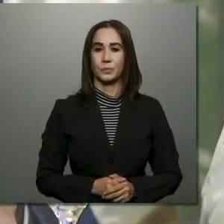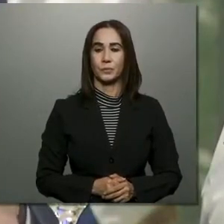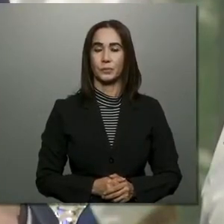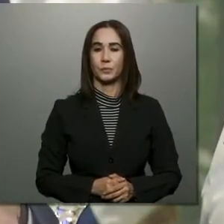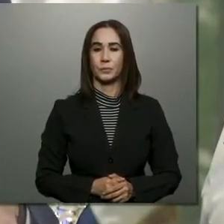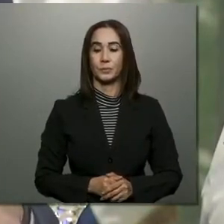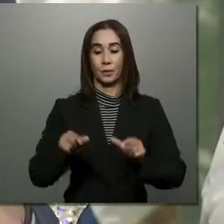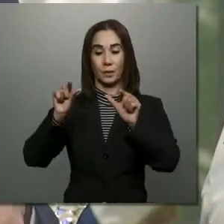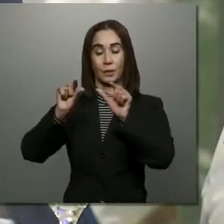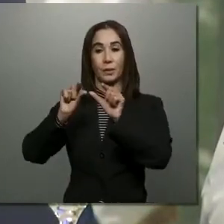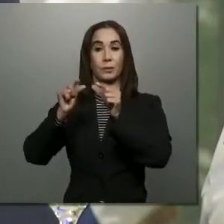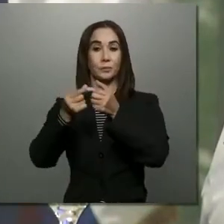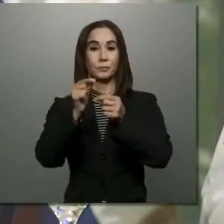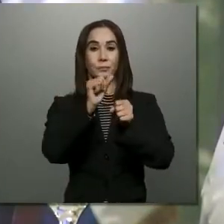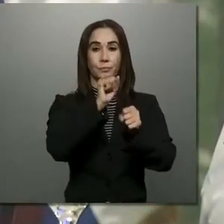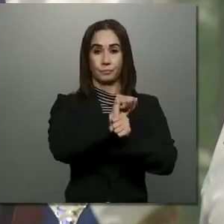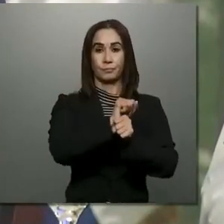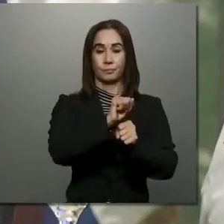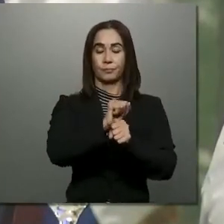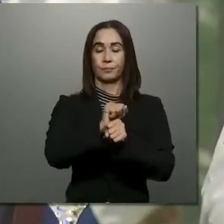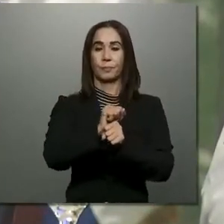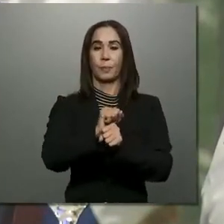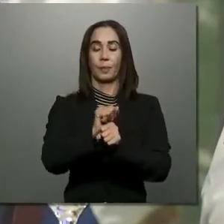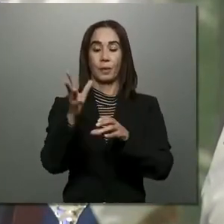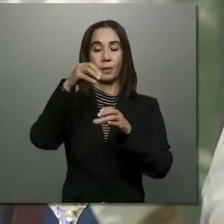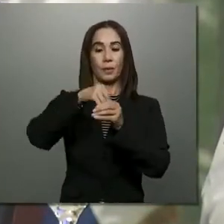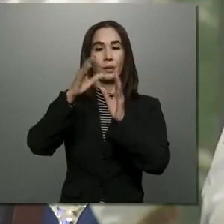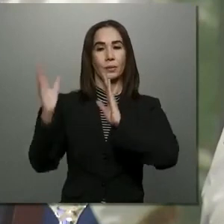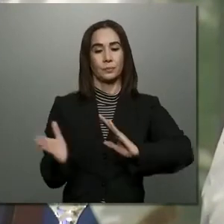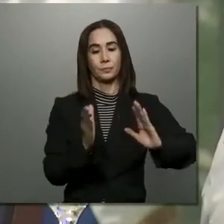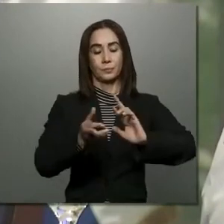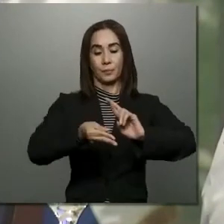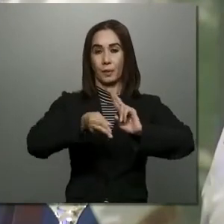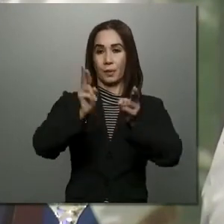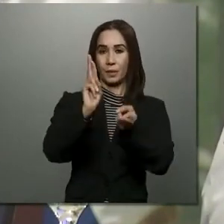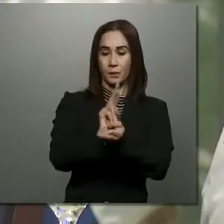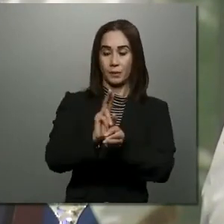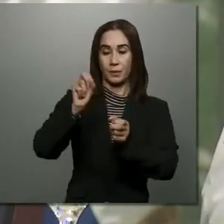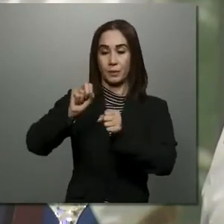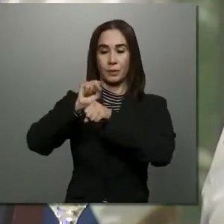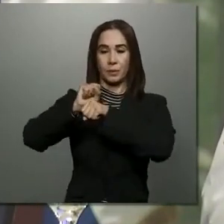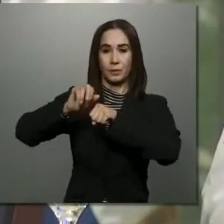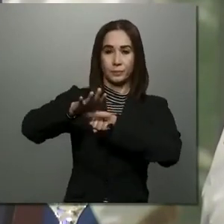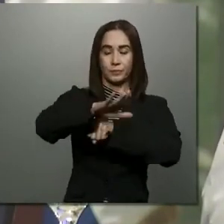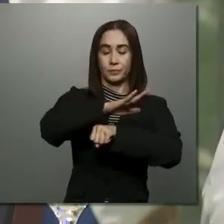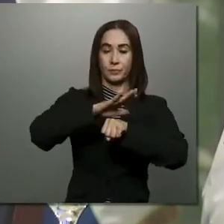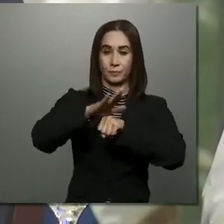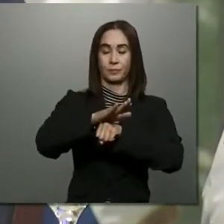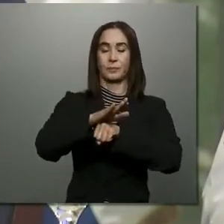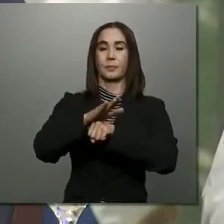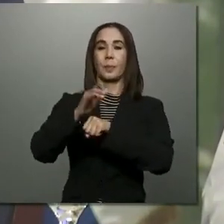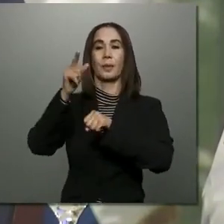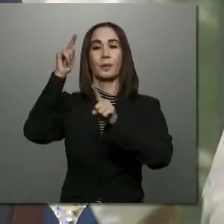El grupo de trabajo concibe un proceso de reforma que debe orientarse desde una perspectiva